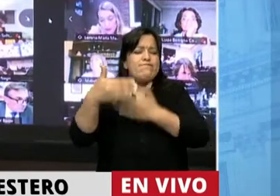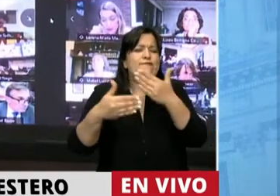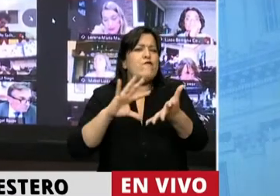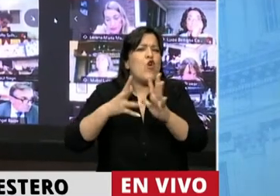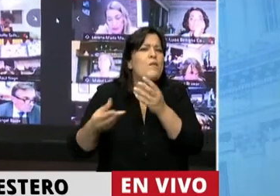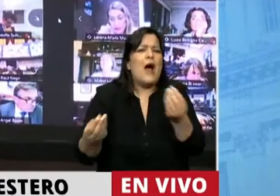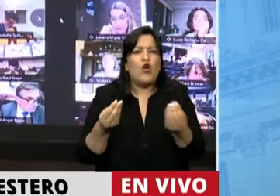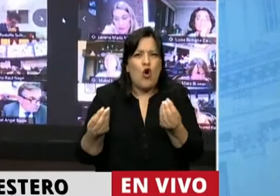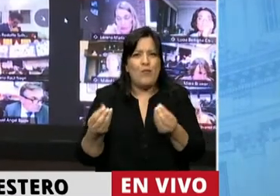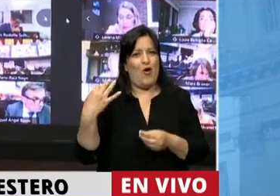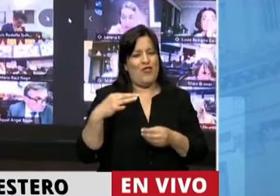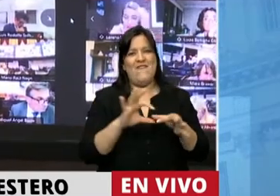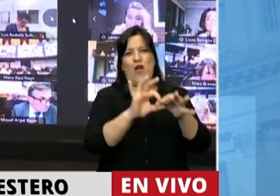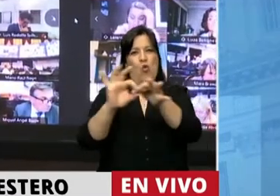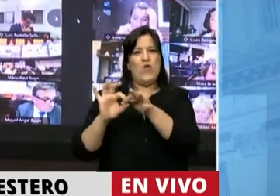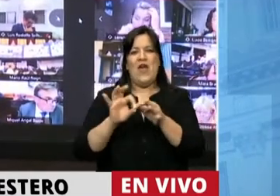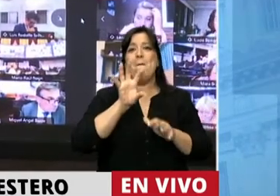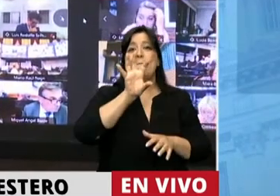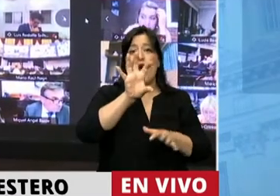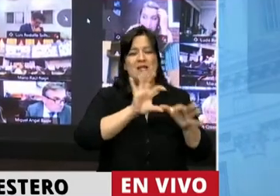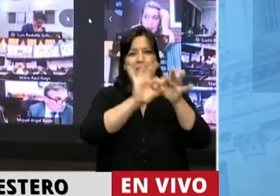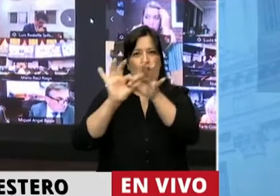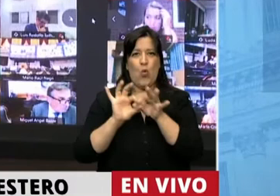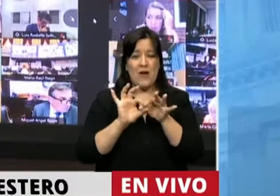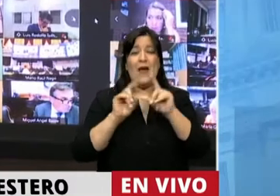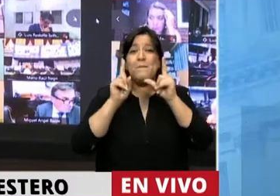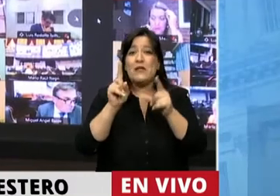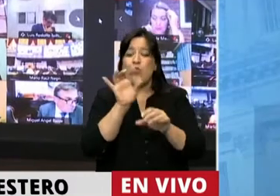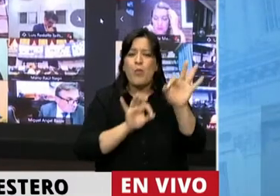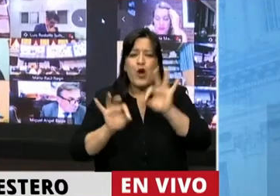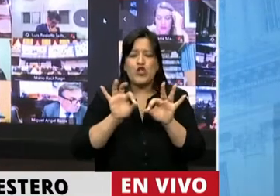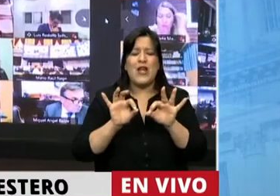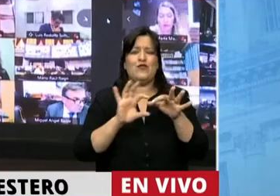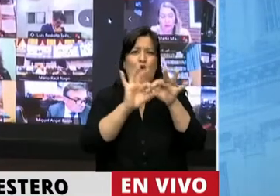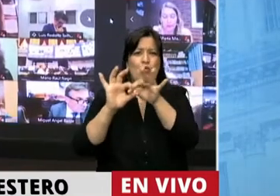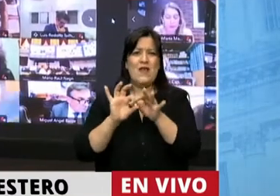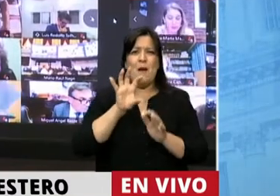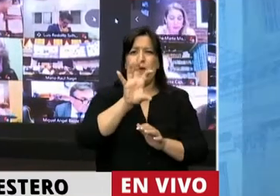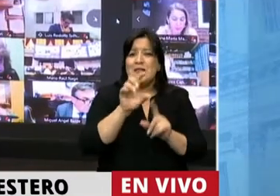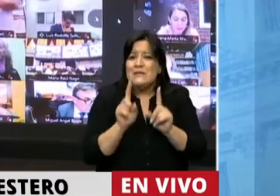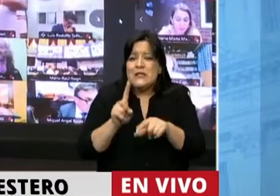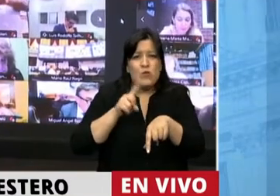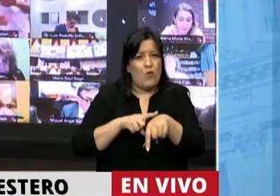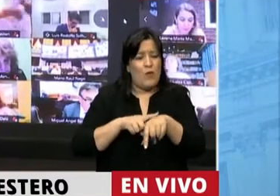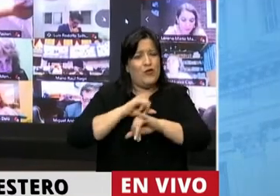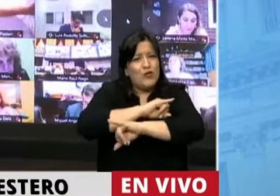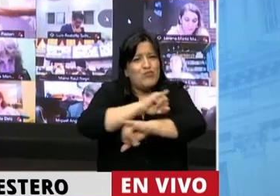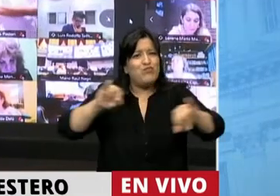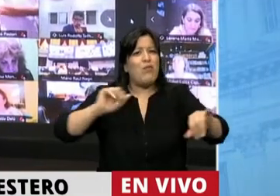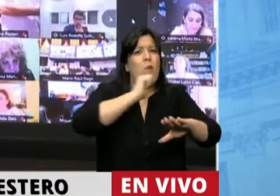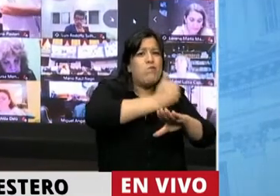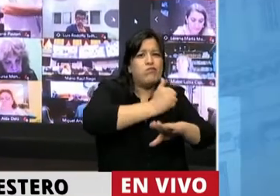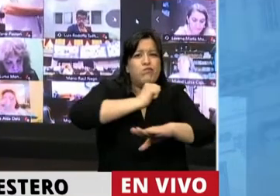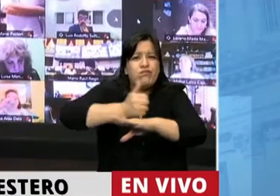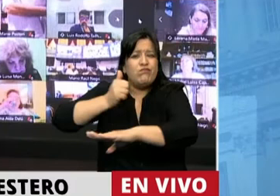era a través de la unidad provincial. El proyecto de unidad provincial que se plasmó justamente en ese momento con la presencia